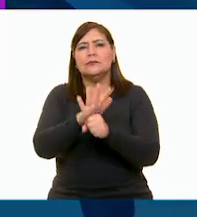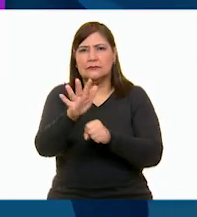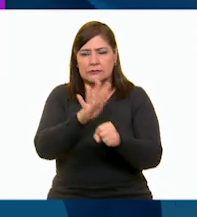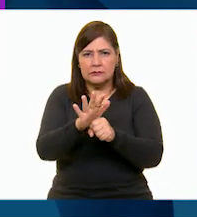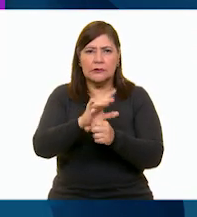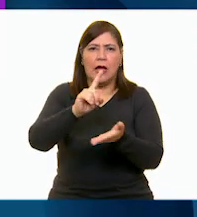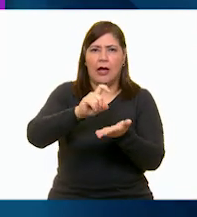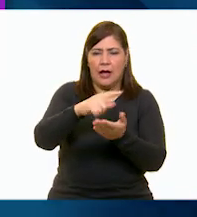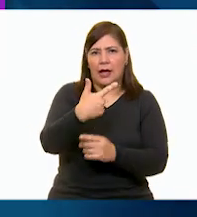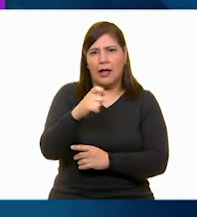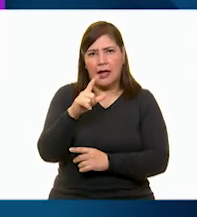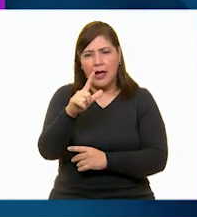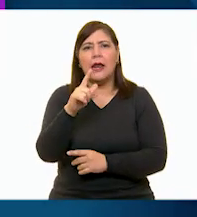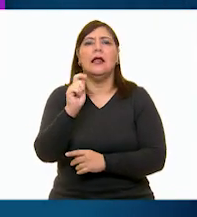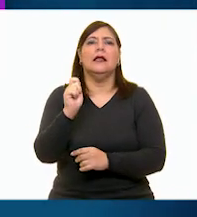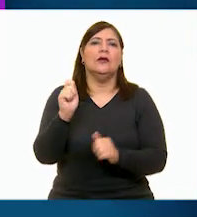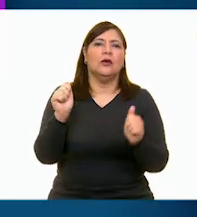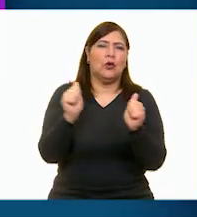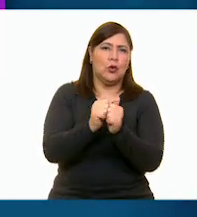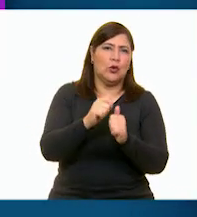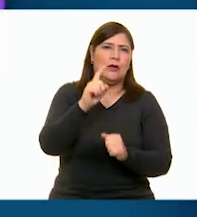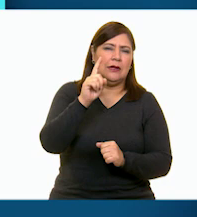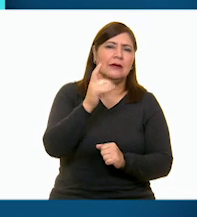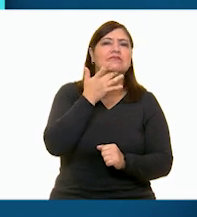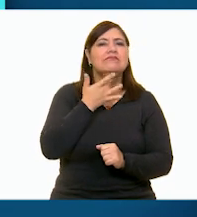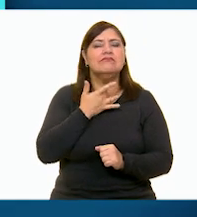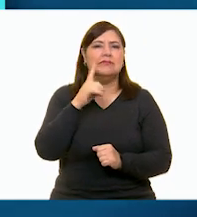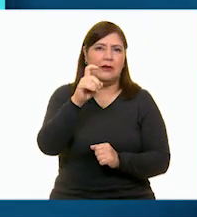aplica desinfectante a base de agua y alcohol.